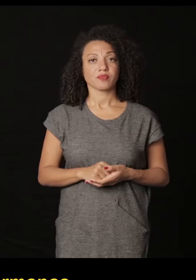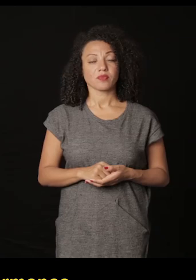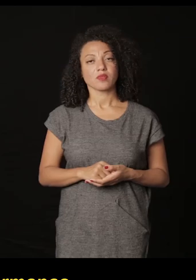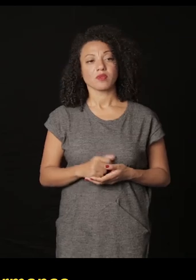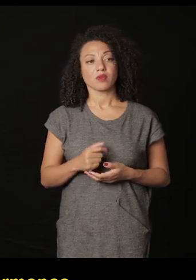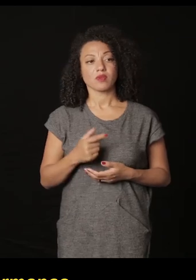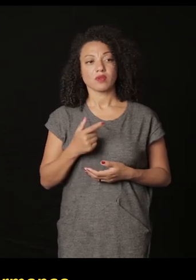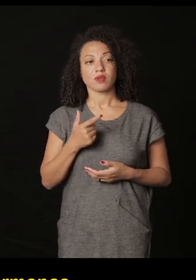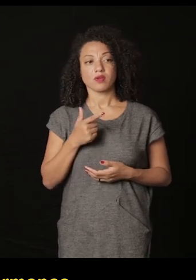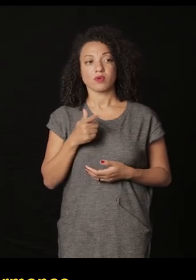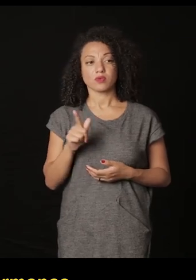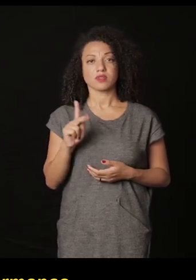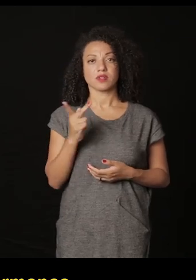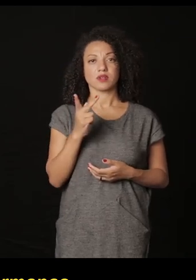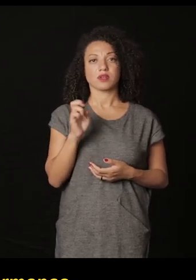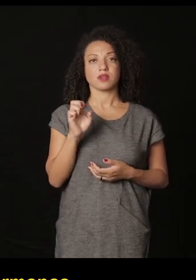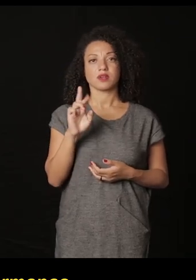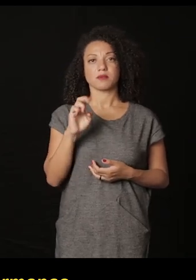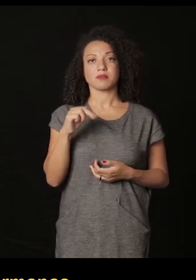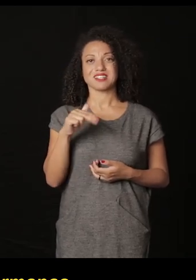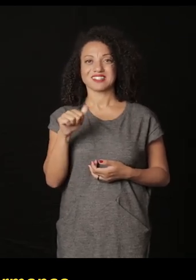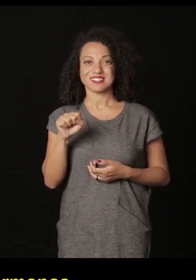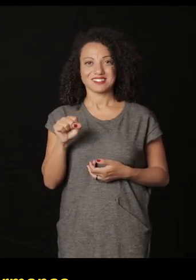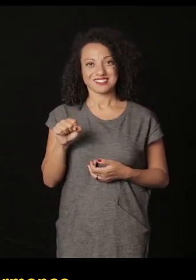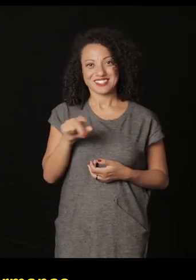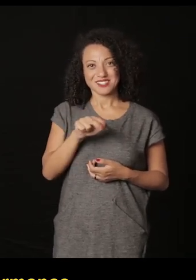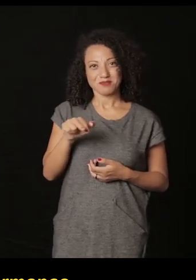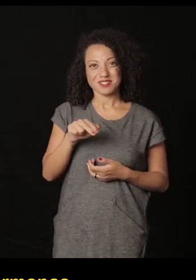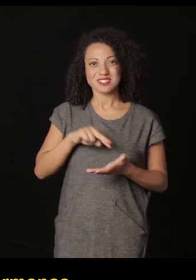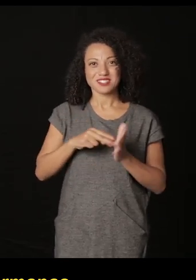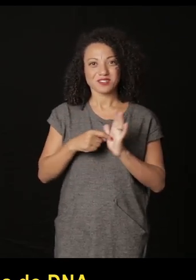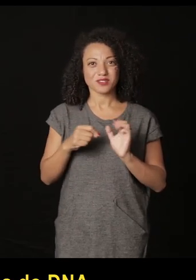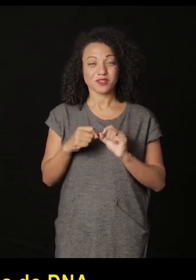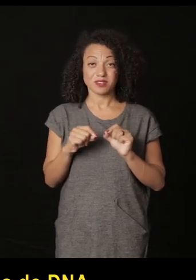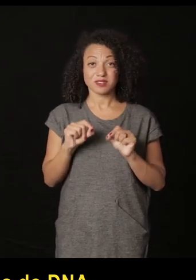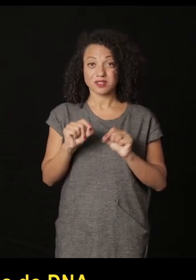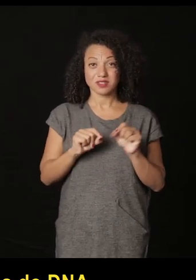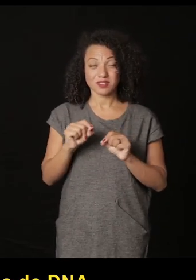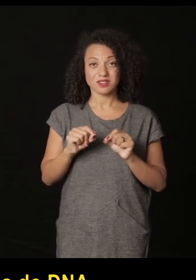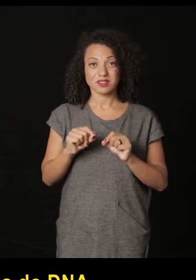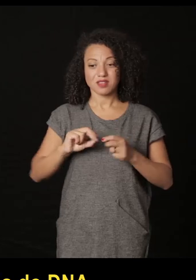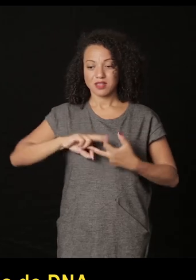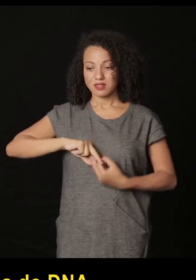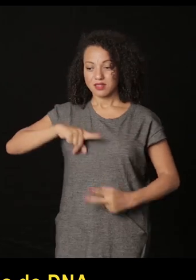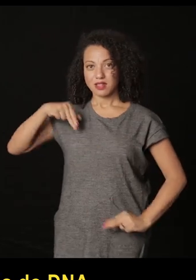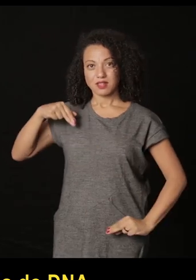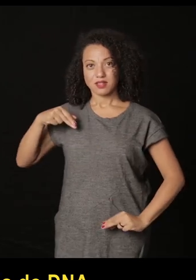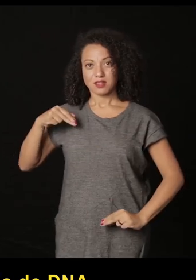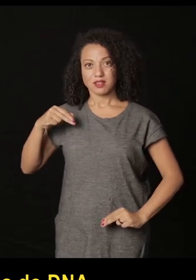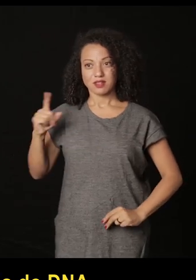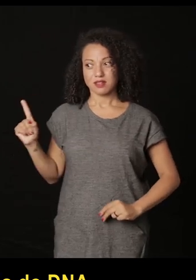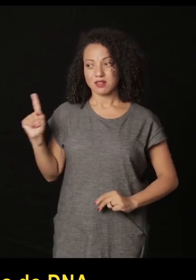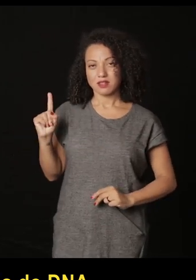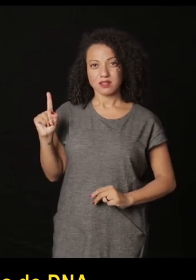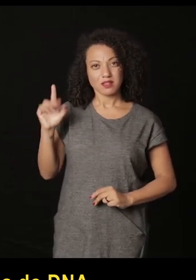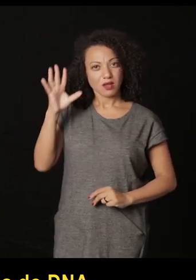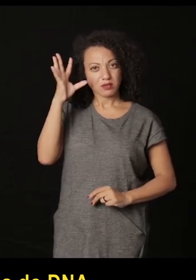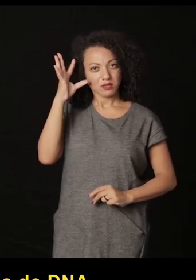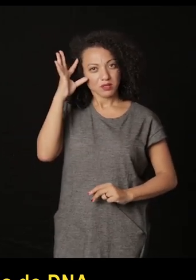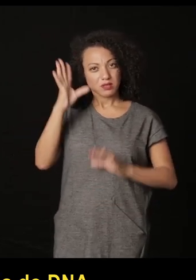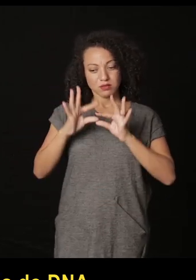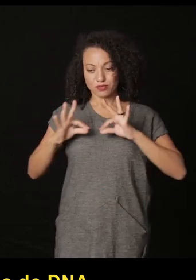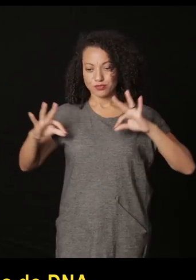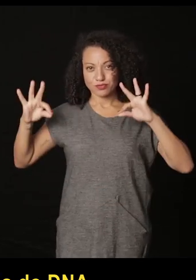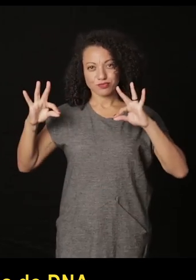esta es otra que se titula Hermanas entonces sin duda van a estar unidas ahora sí que para la eternidad a través del ADN entre